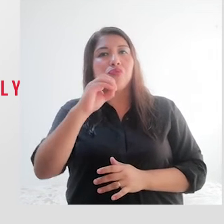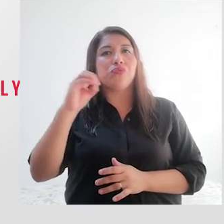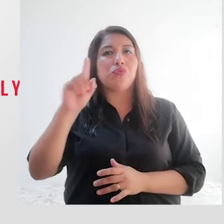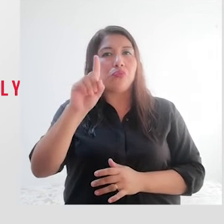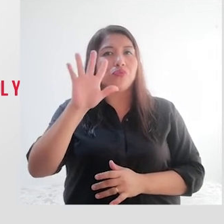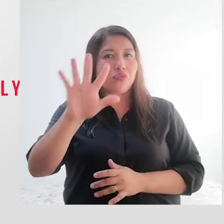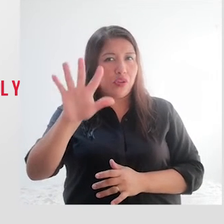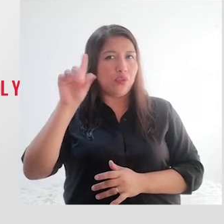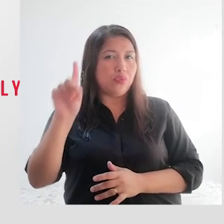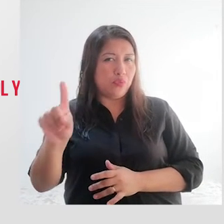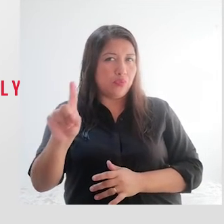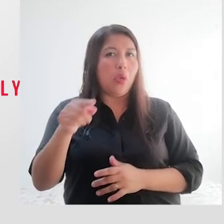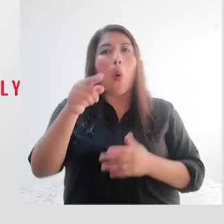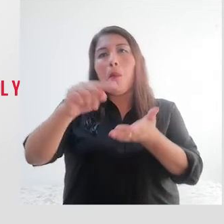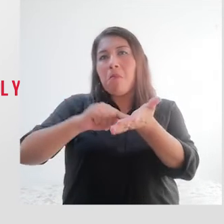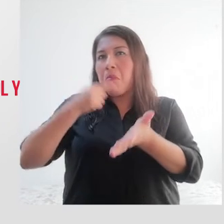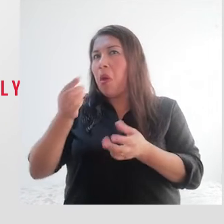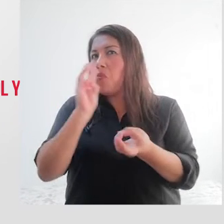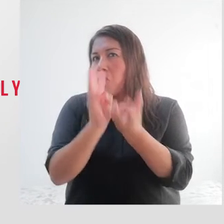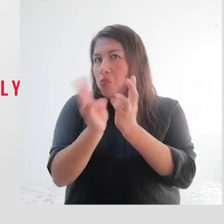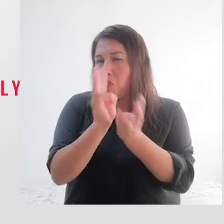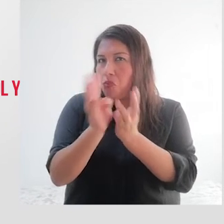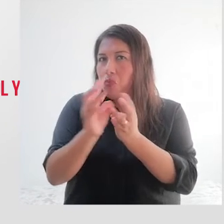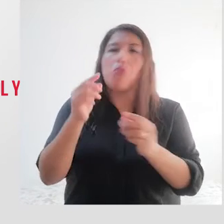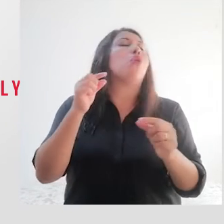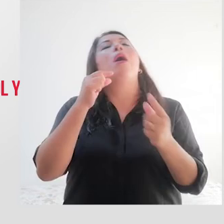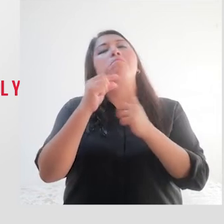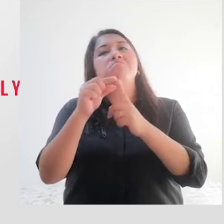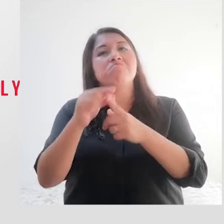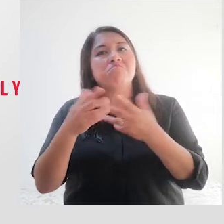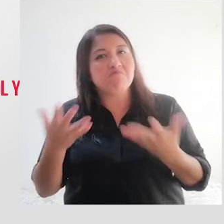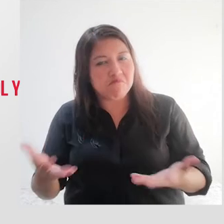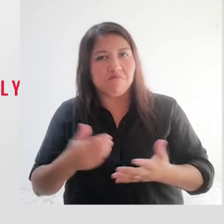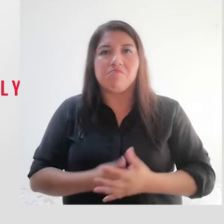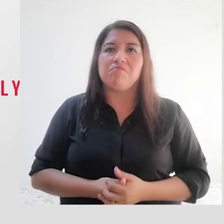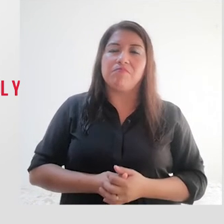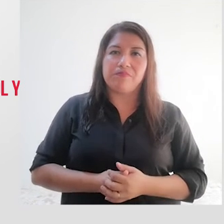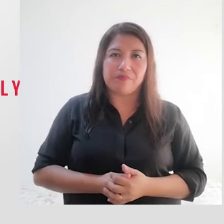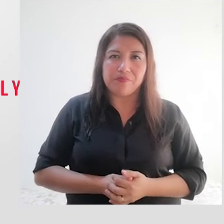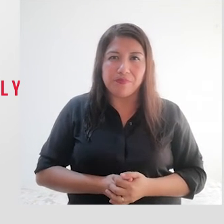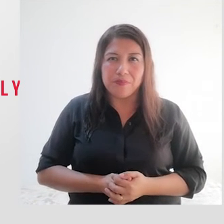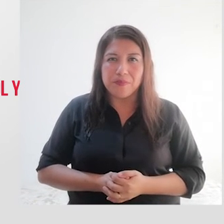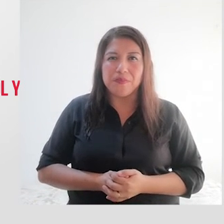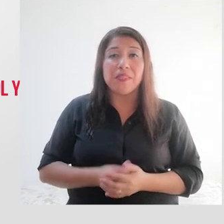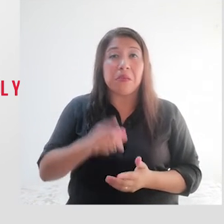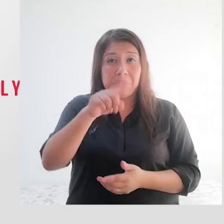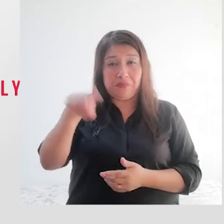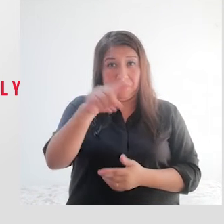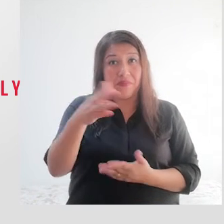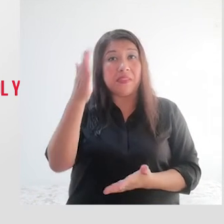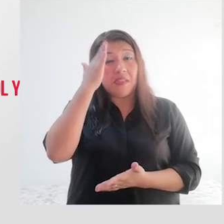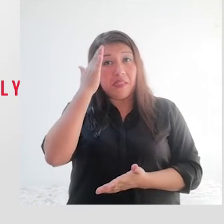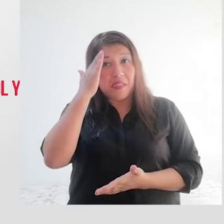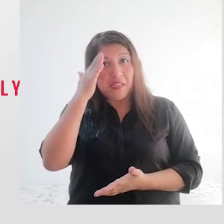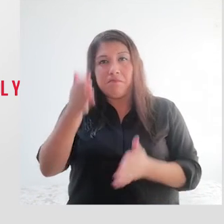00151, enviarnos un WhatsApp al 938 202 248. Ya